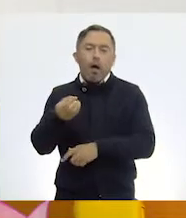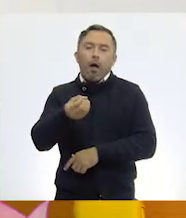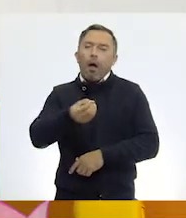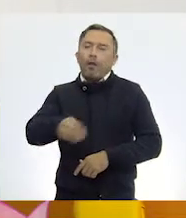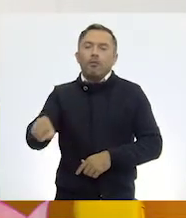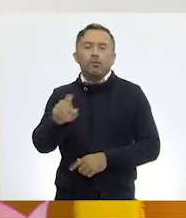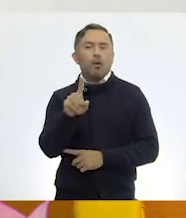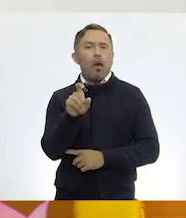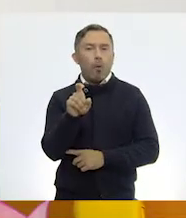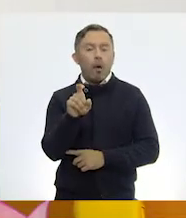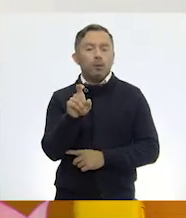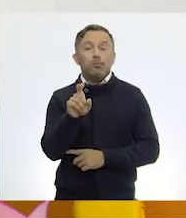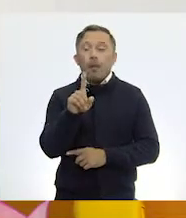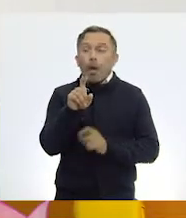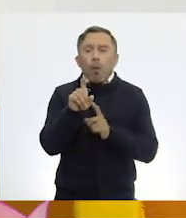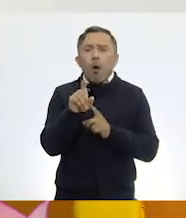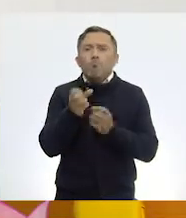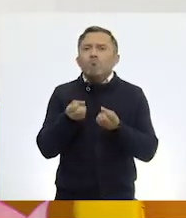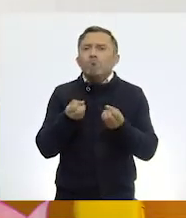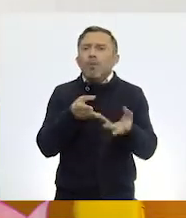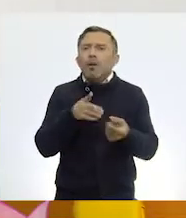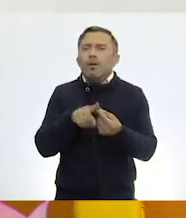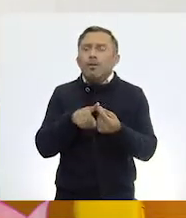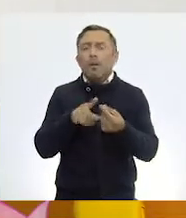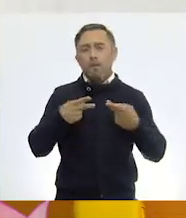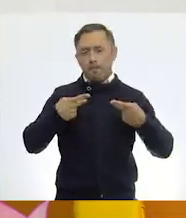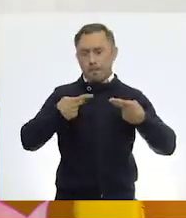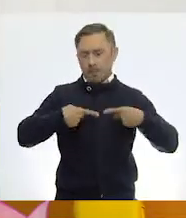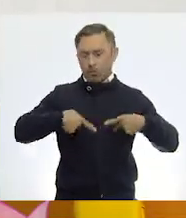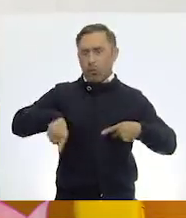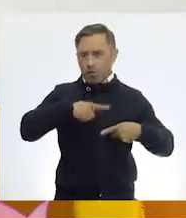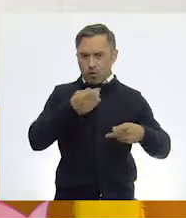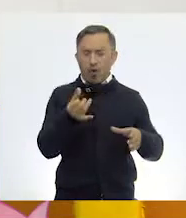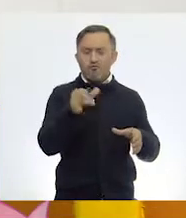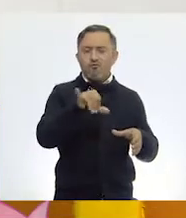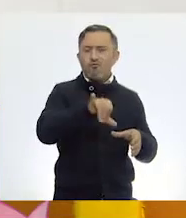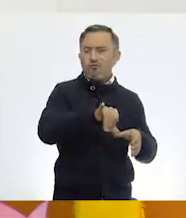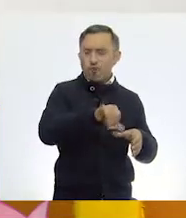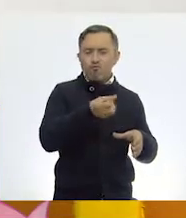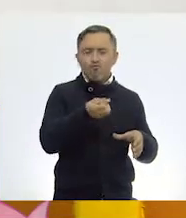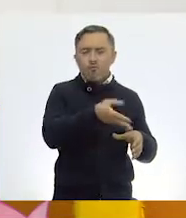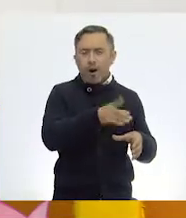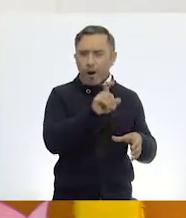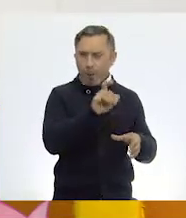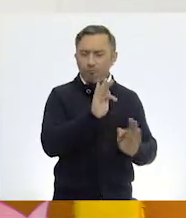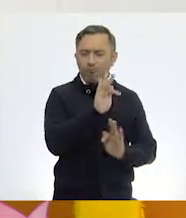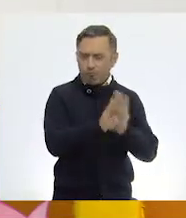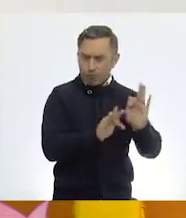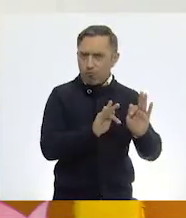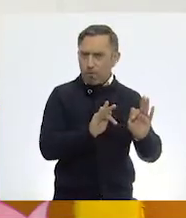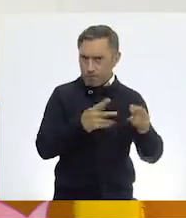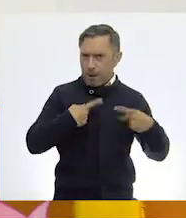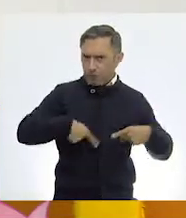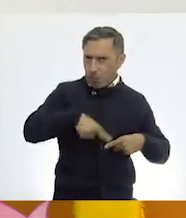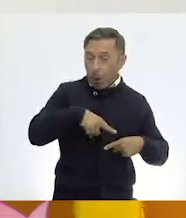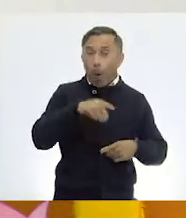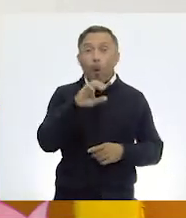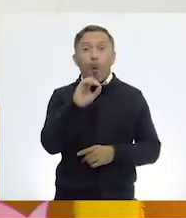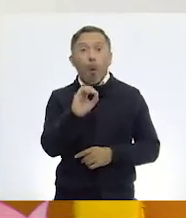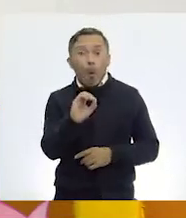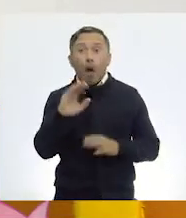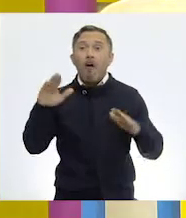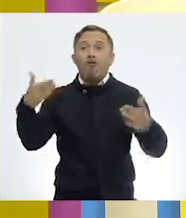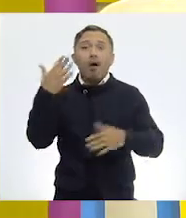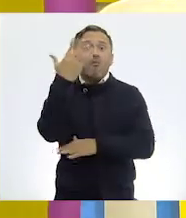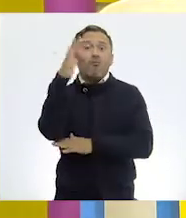humano a los animales domésticos y además la naturaleza la puede proveer a los animales silvestres. Bien, ¿qué palabra